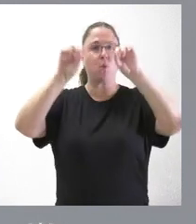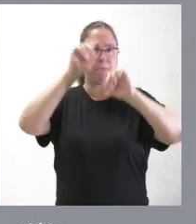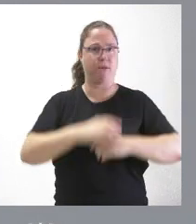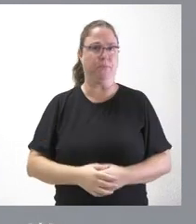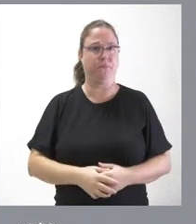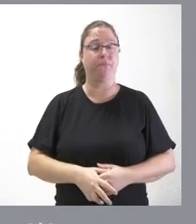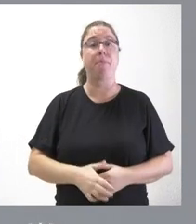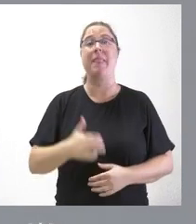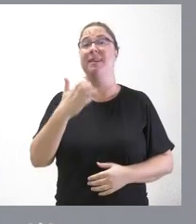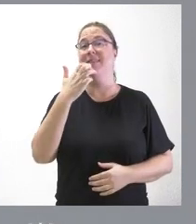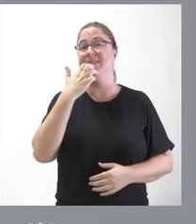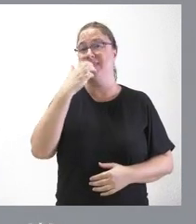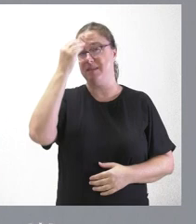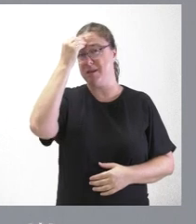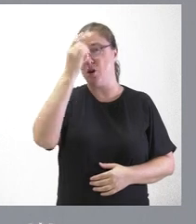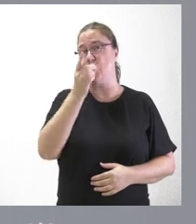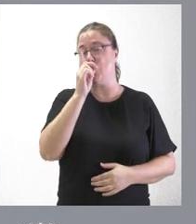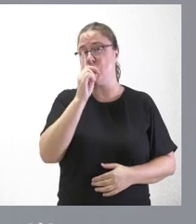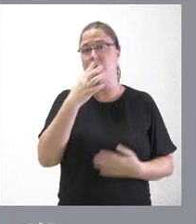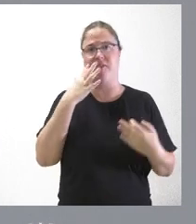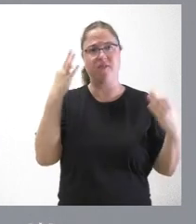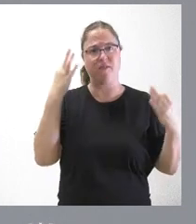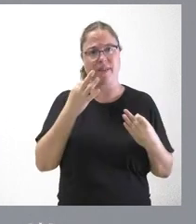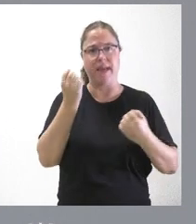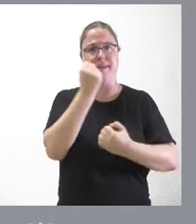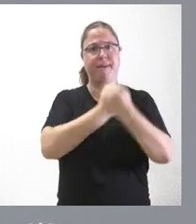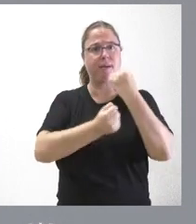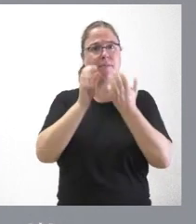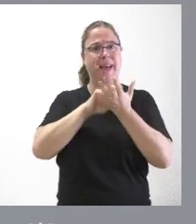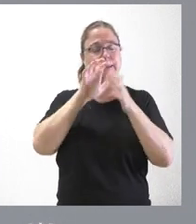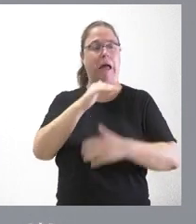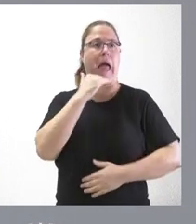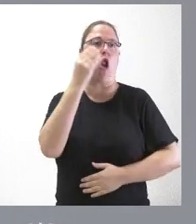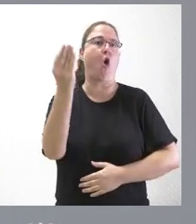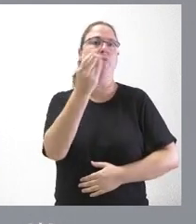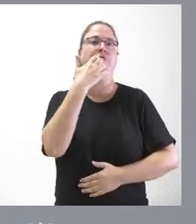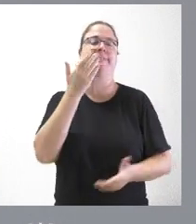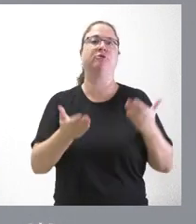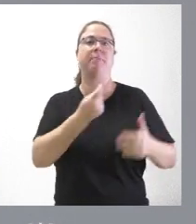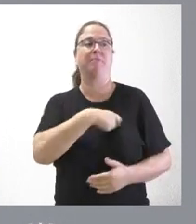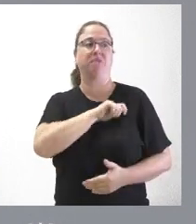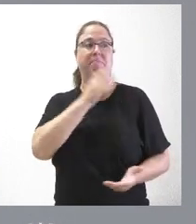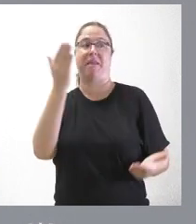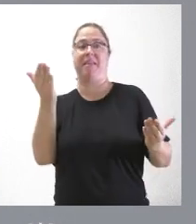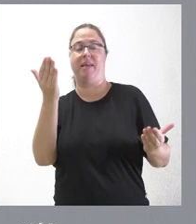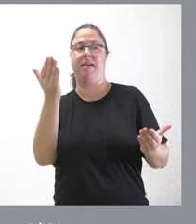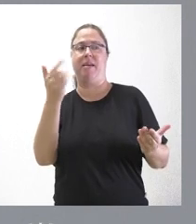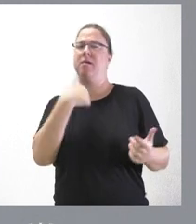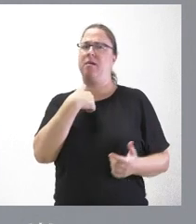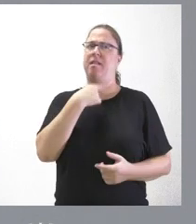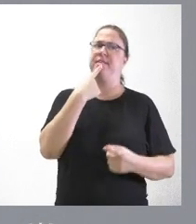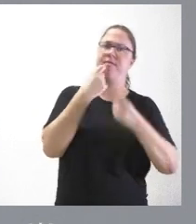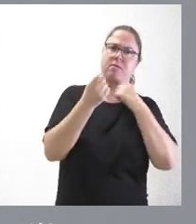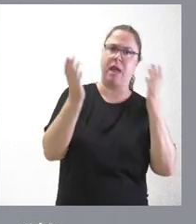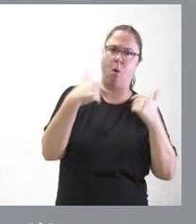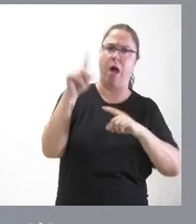si, basándonos exclusivamente en el hecho cierto de que la economía de Castilla y León va algo mejor que la media española, nosotros pensáramos que no hay dificultades, que no hay